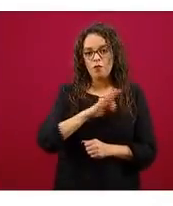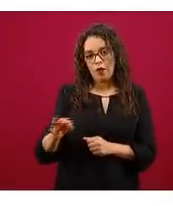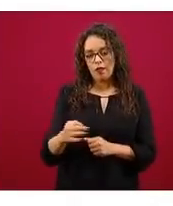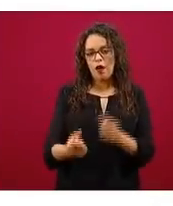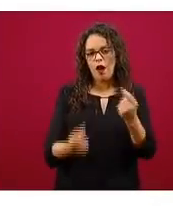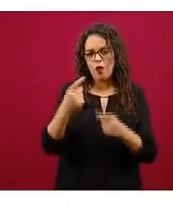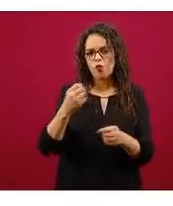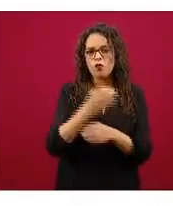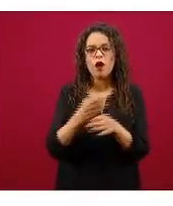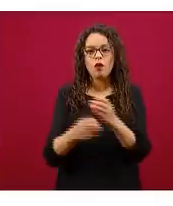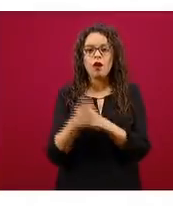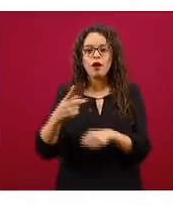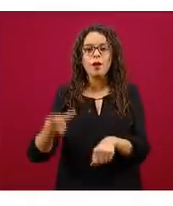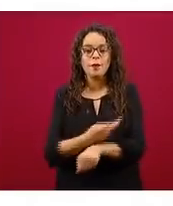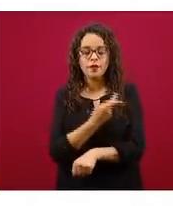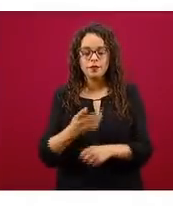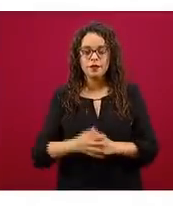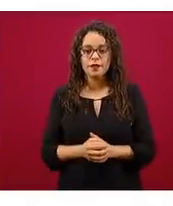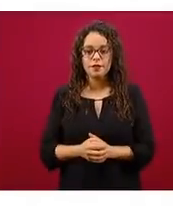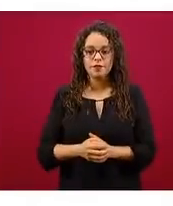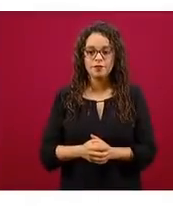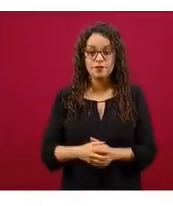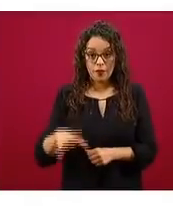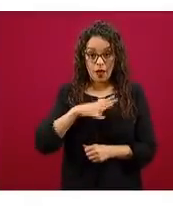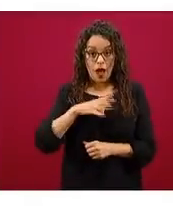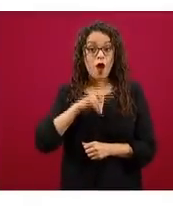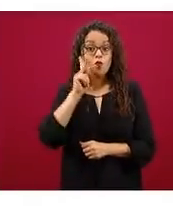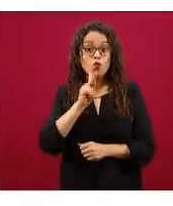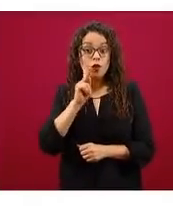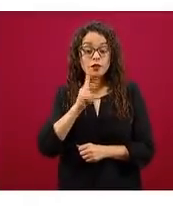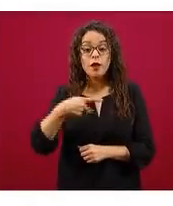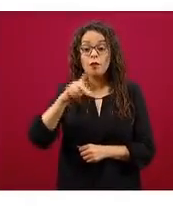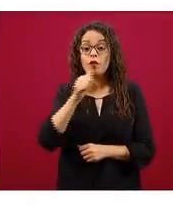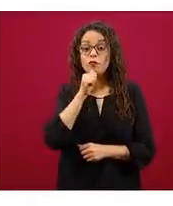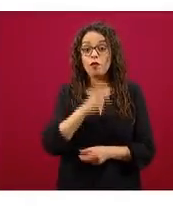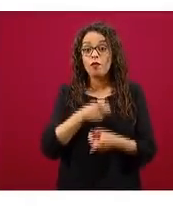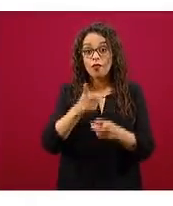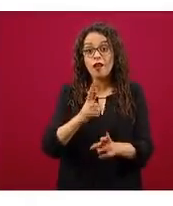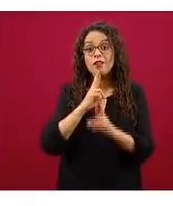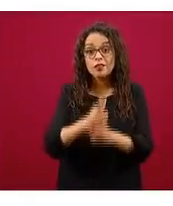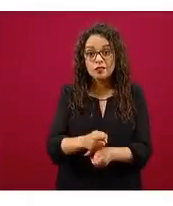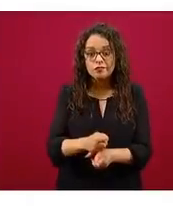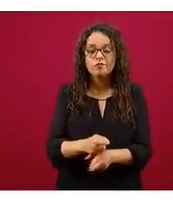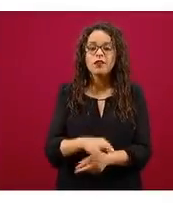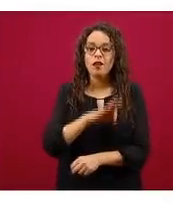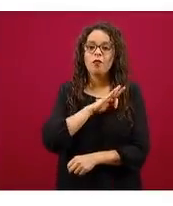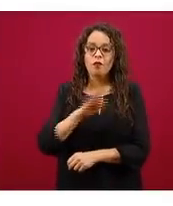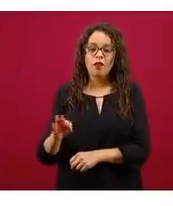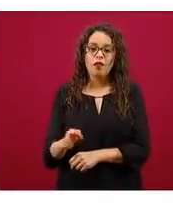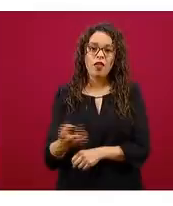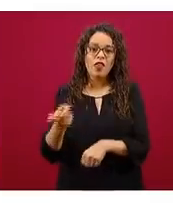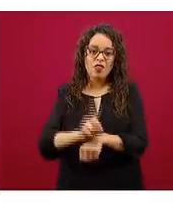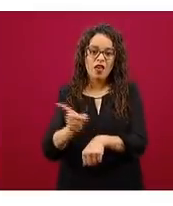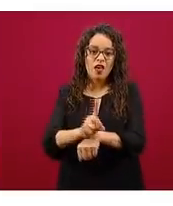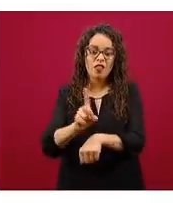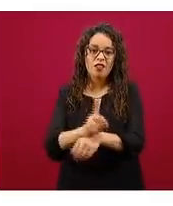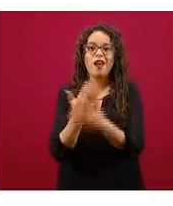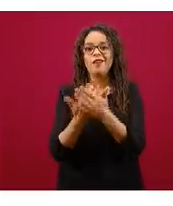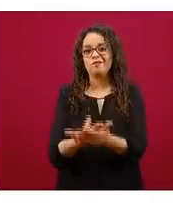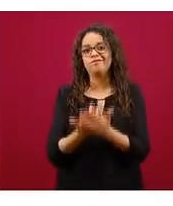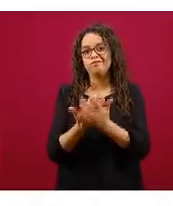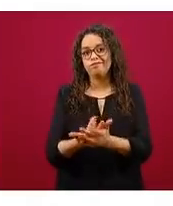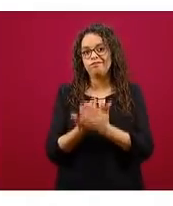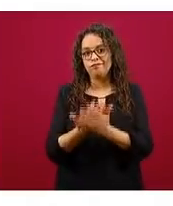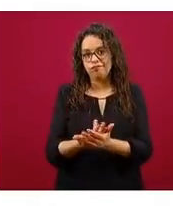tiene muestra, el resultado puede estar pendiente, este resultado puede tardar varios días, y sobre todo puede tardar